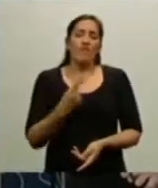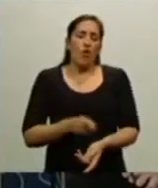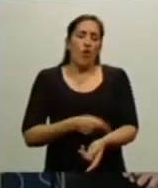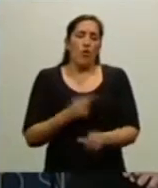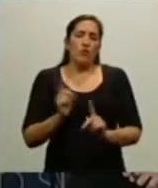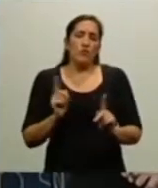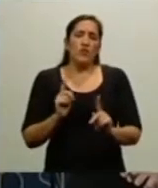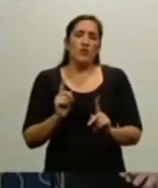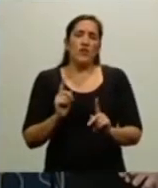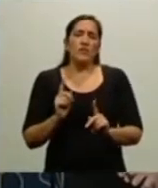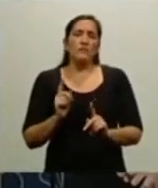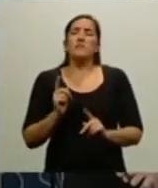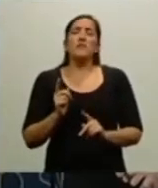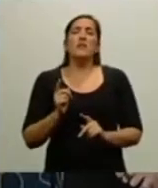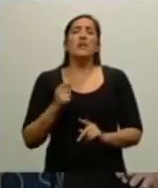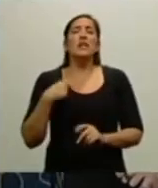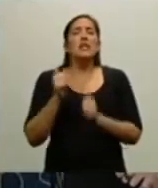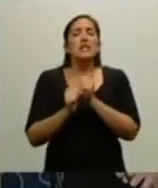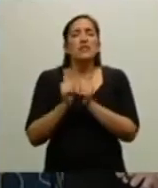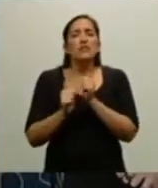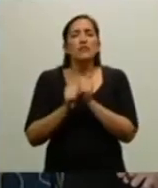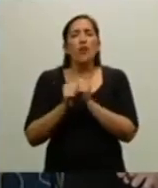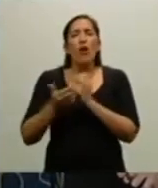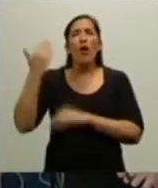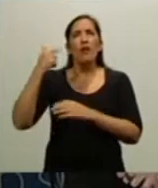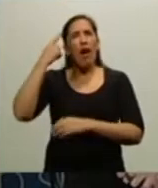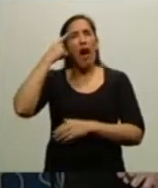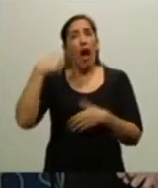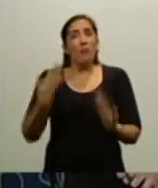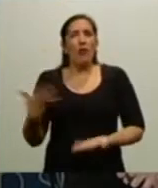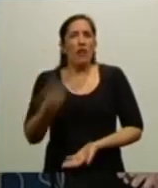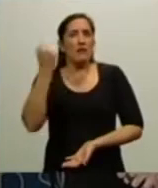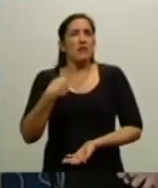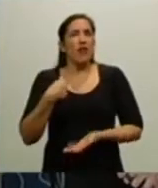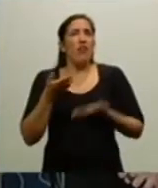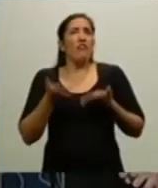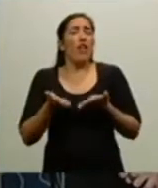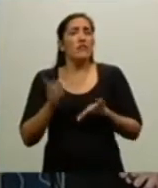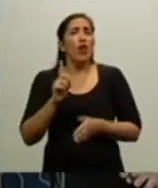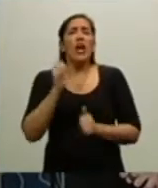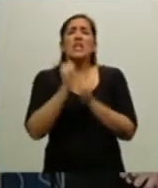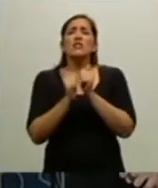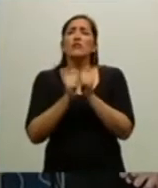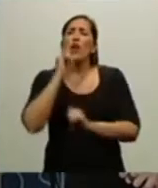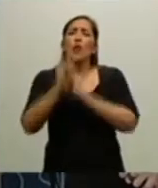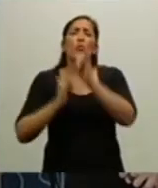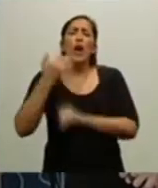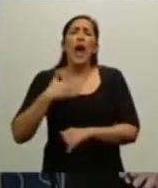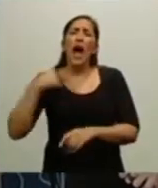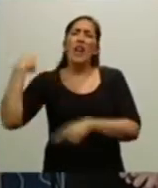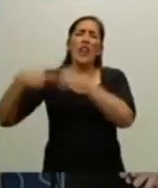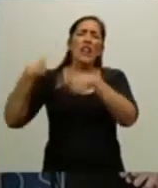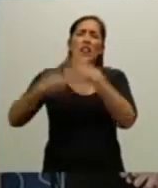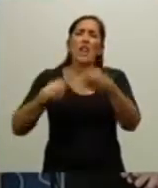a tomar la historia con beneficio de inventario, la historia argentina es una sola y no se puede fragmentar